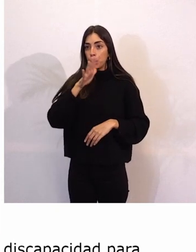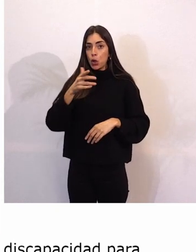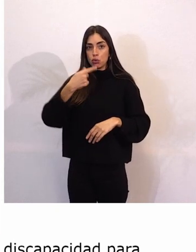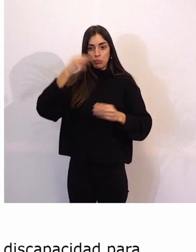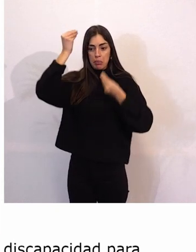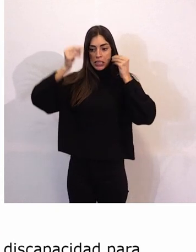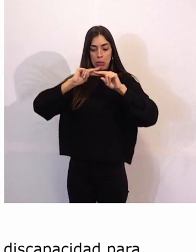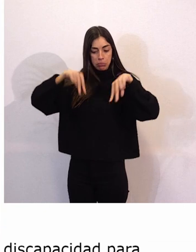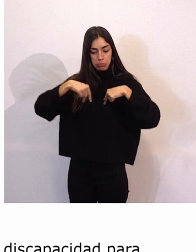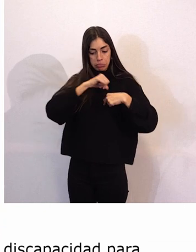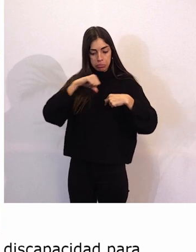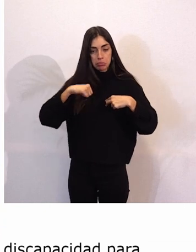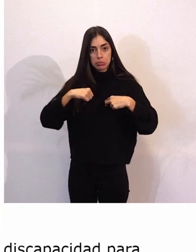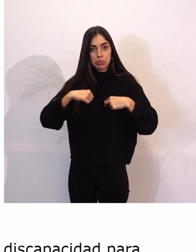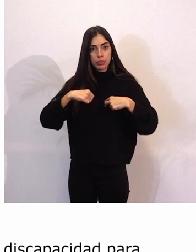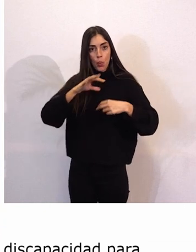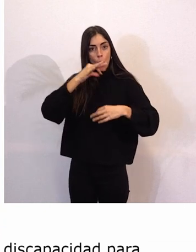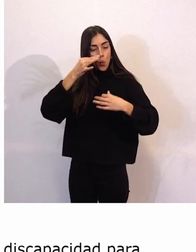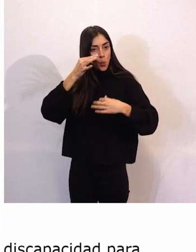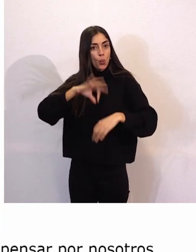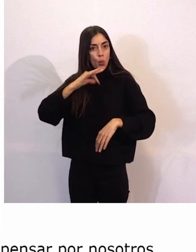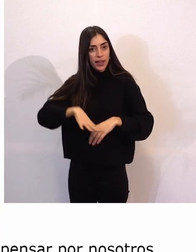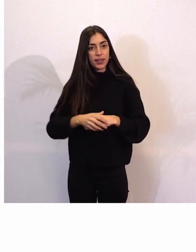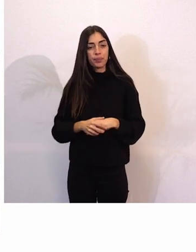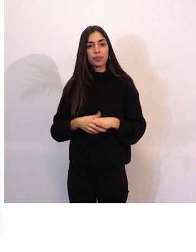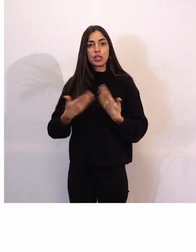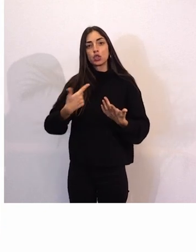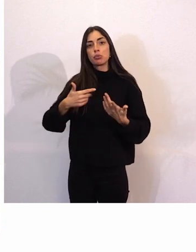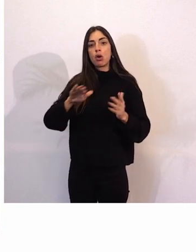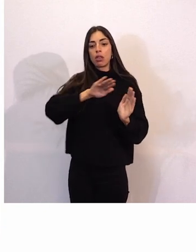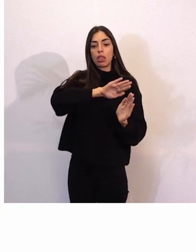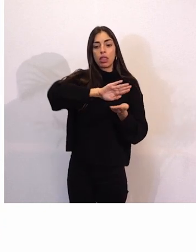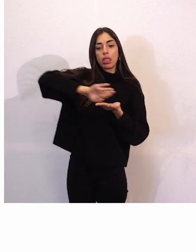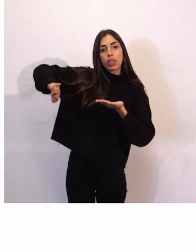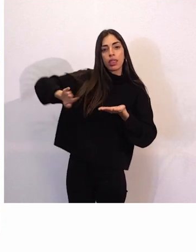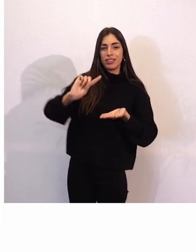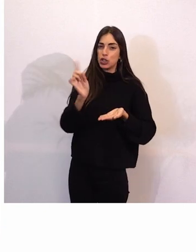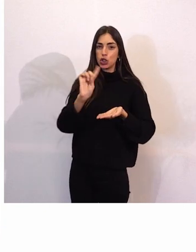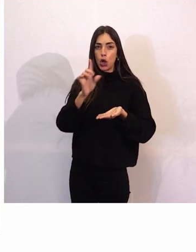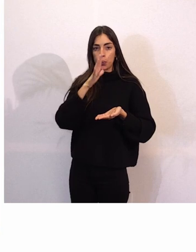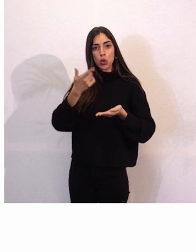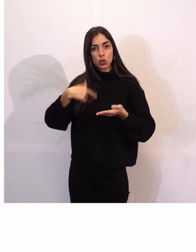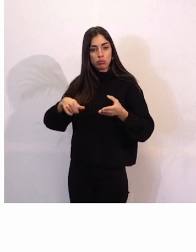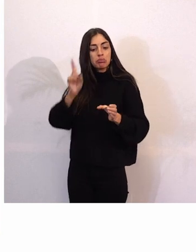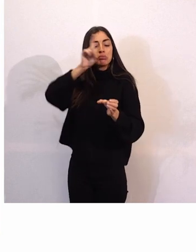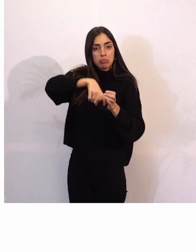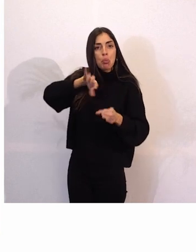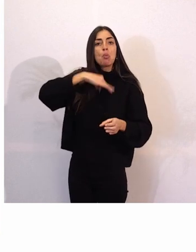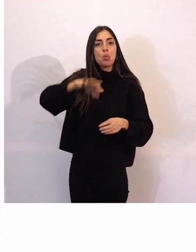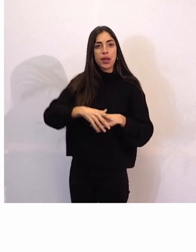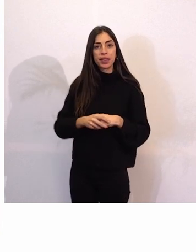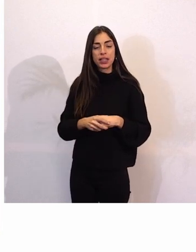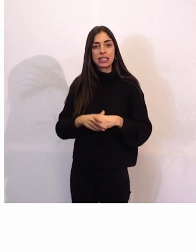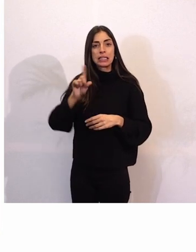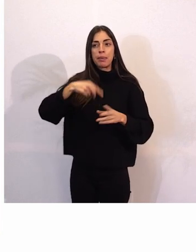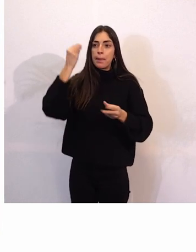¿eh? Sin tapujos. Que no nos deje aparte, si no somos uno más, y podemos pensar